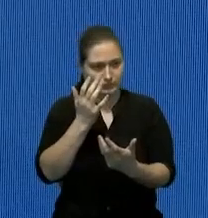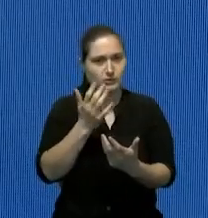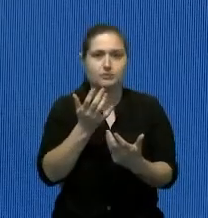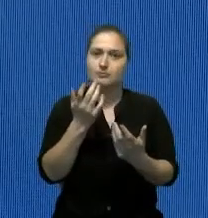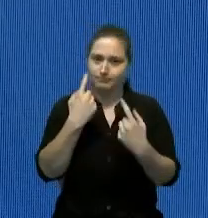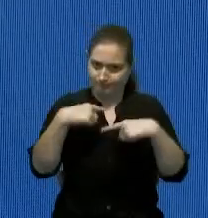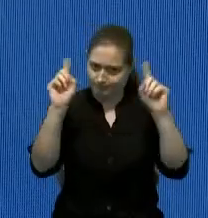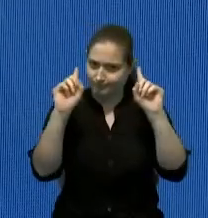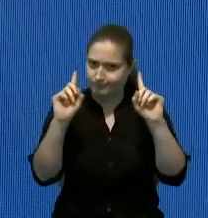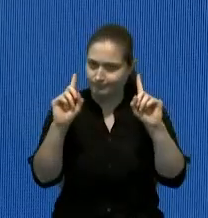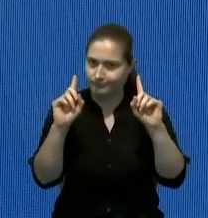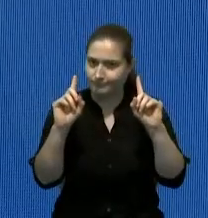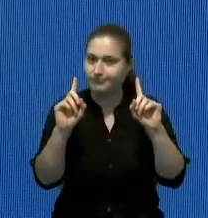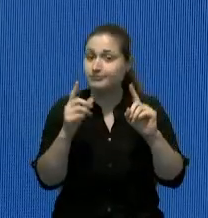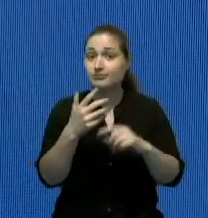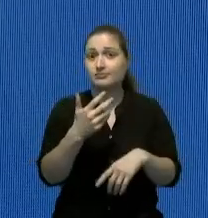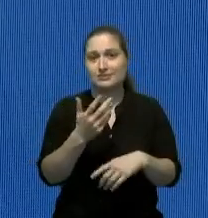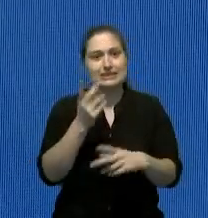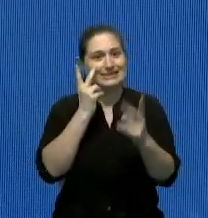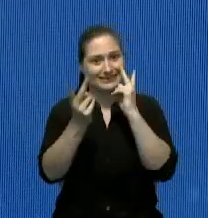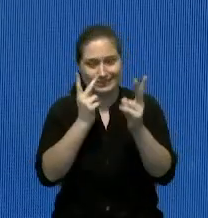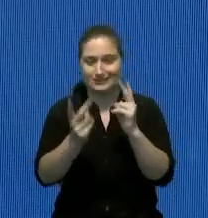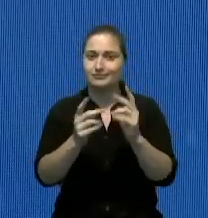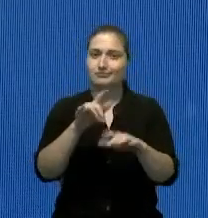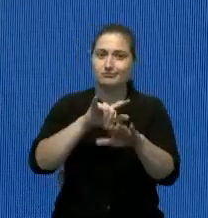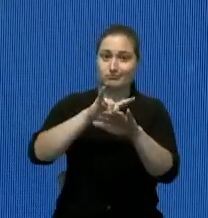y que también empecemos a ver los efectos